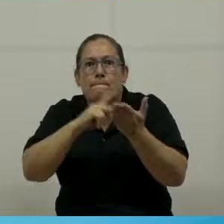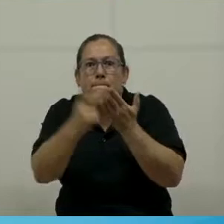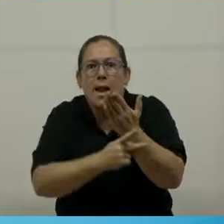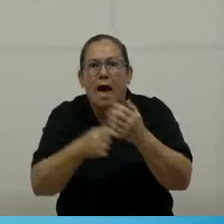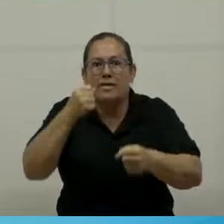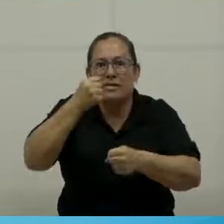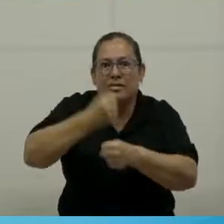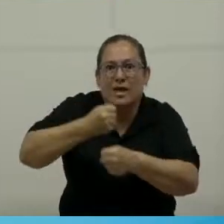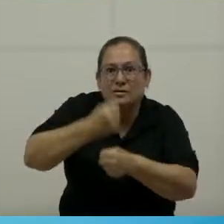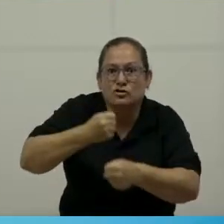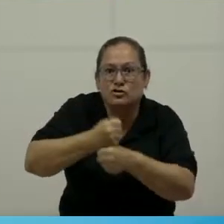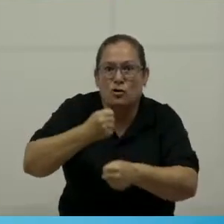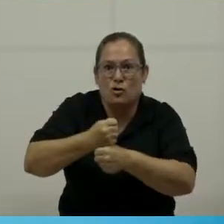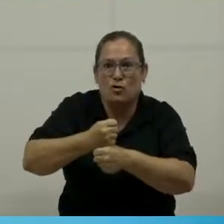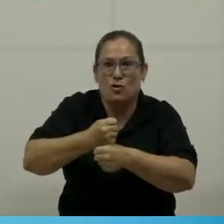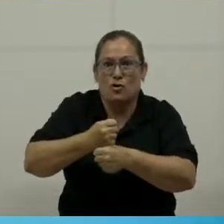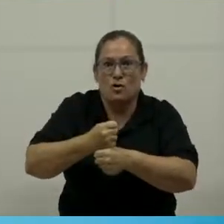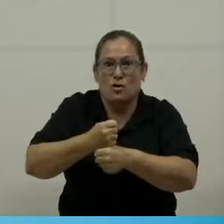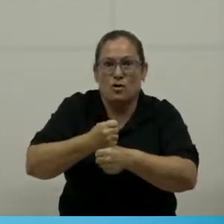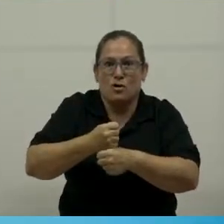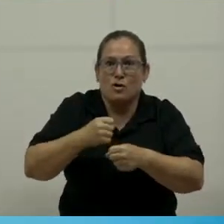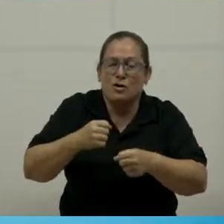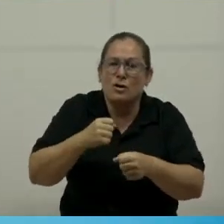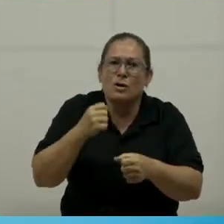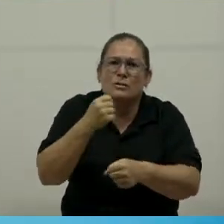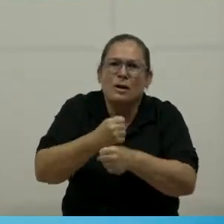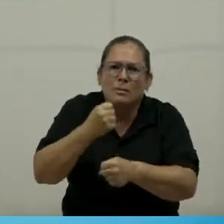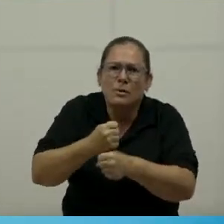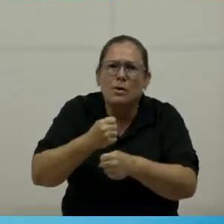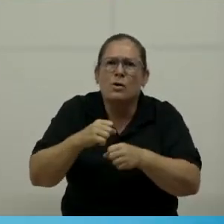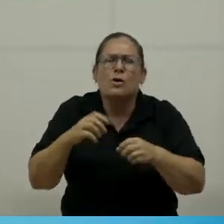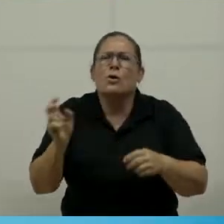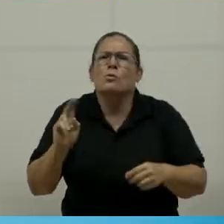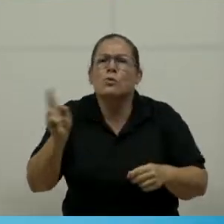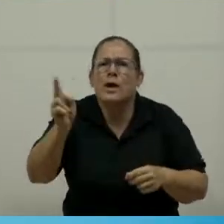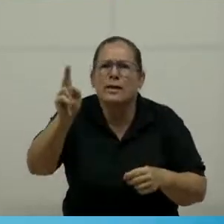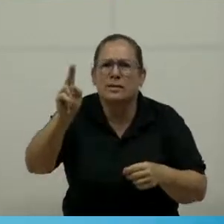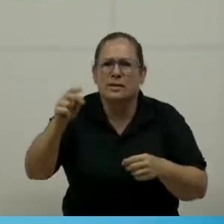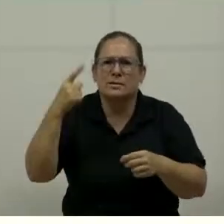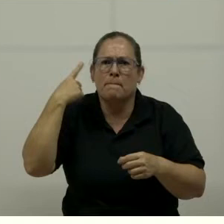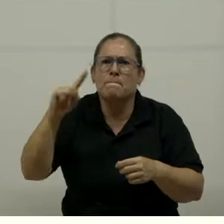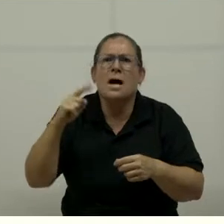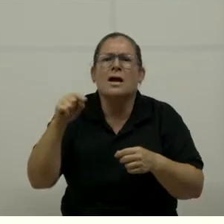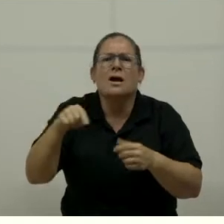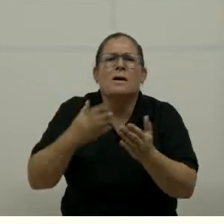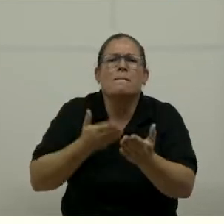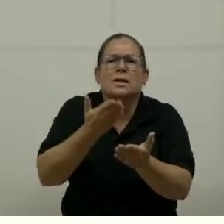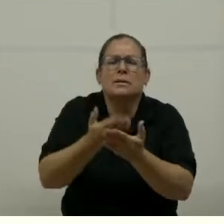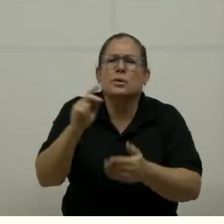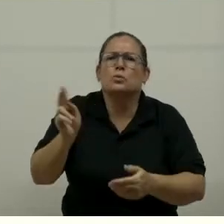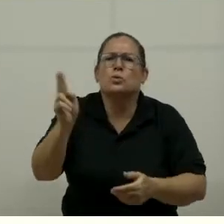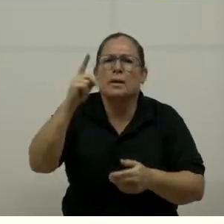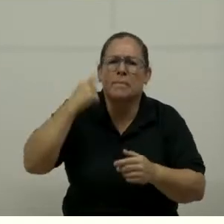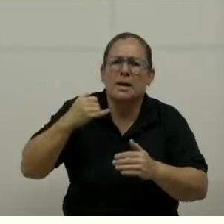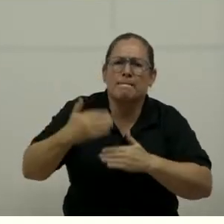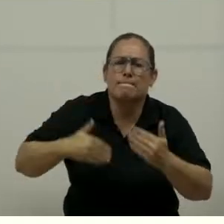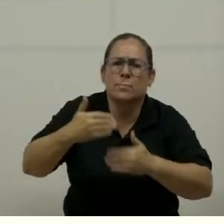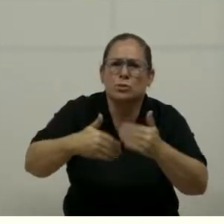Y qué tan bien, eso es una parte. Y la segunda parte es las intervenciones urgentes que se requieren en este proceso.